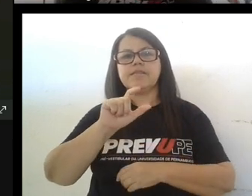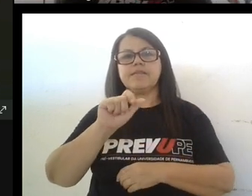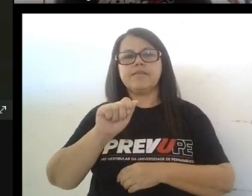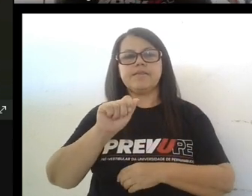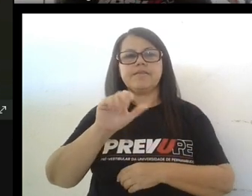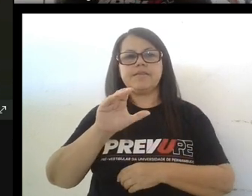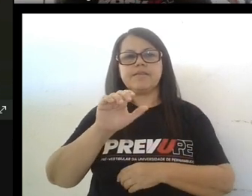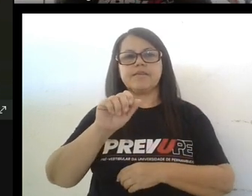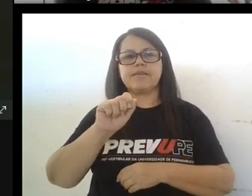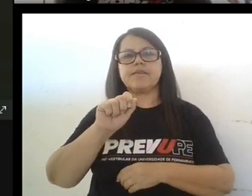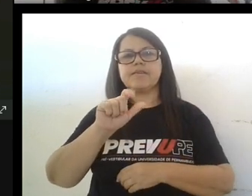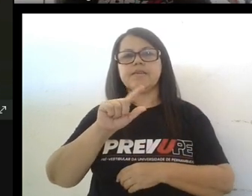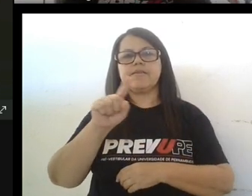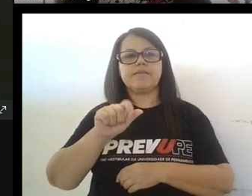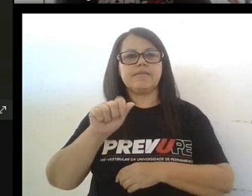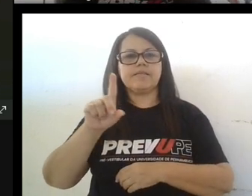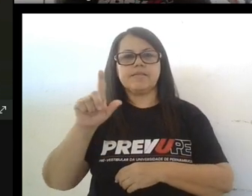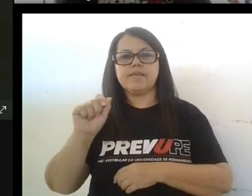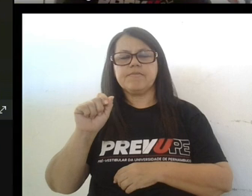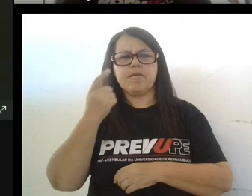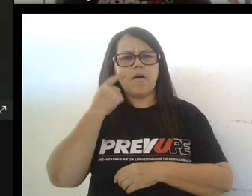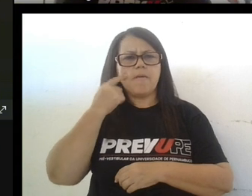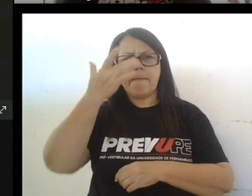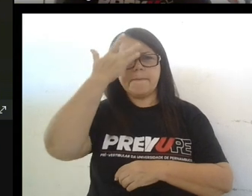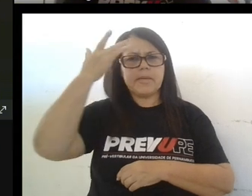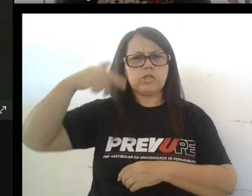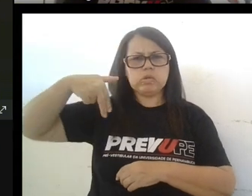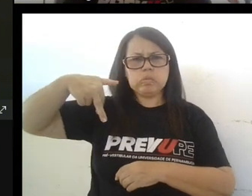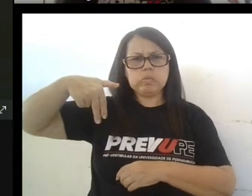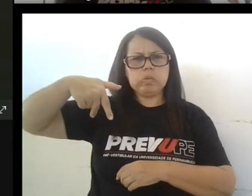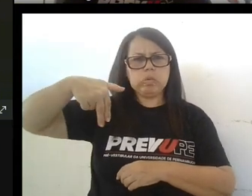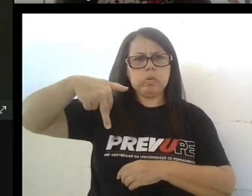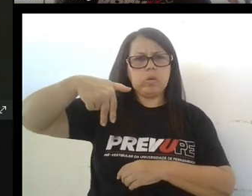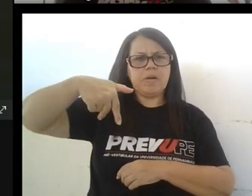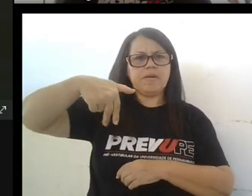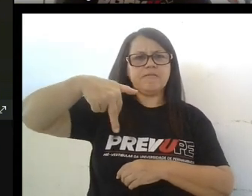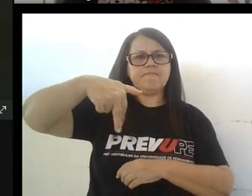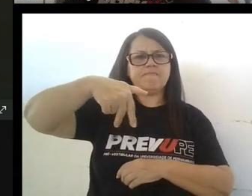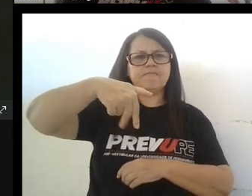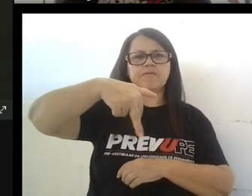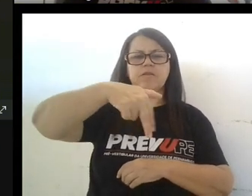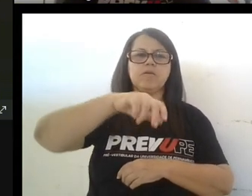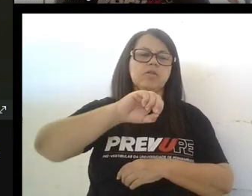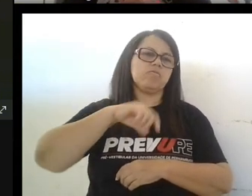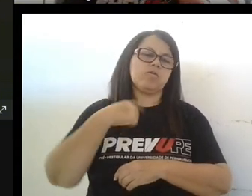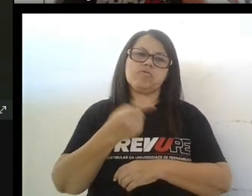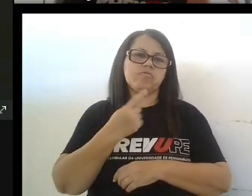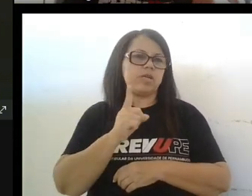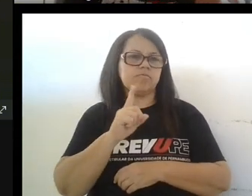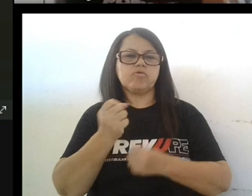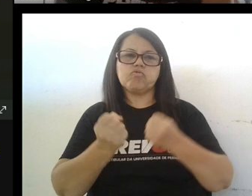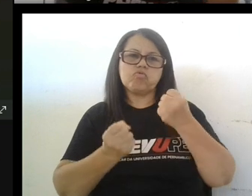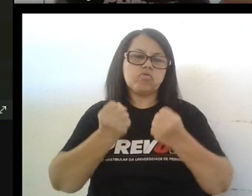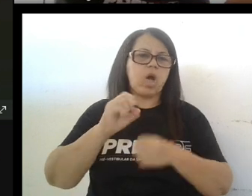aquí va una persona un peatón eh cuando no estamos en coche en autobús o sea